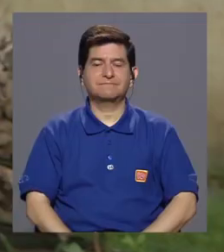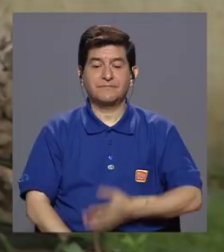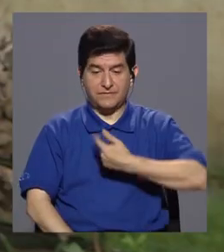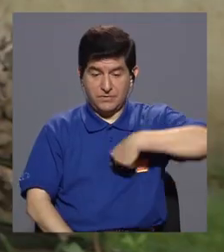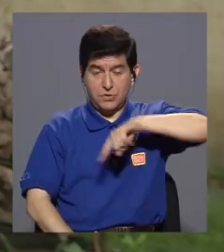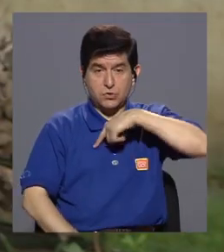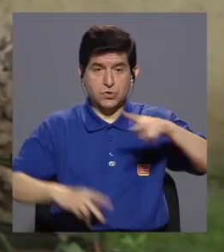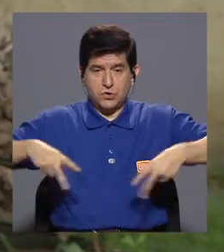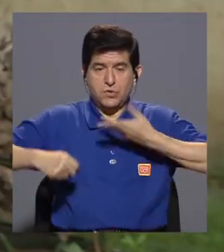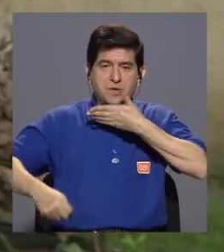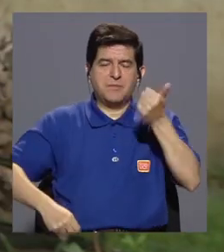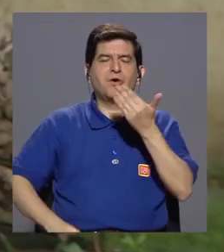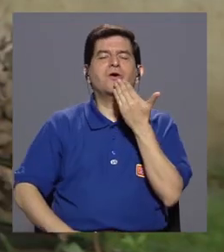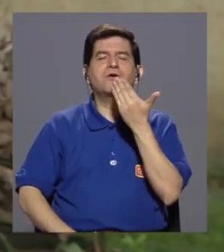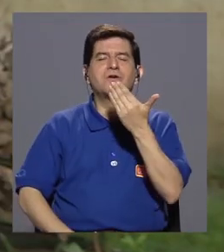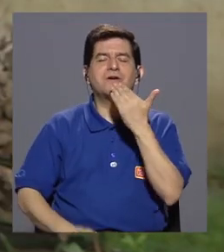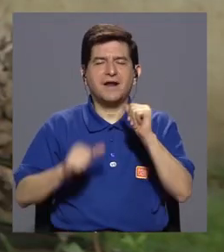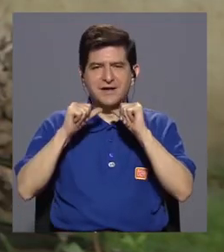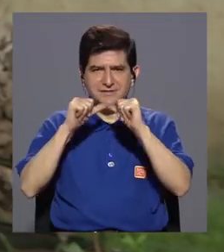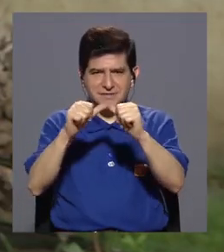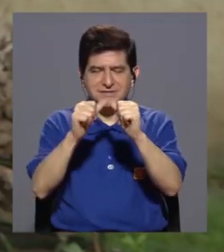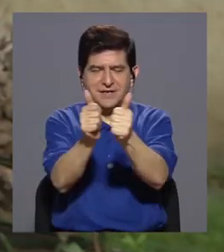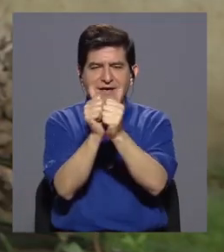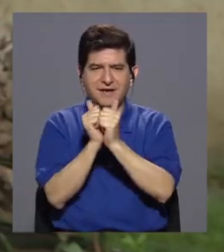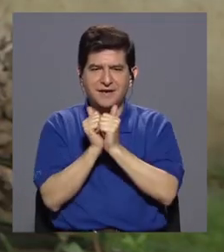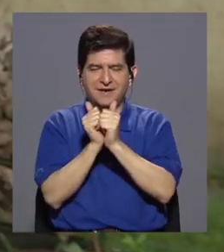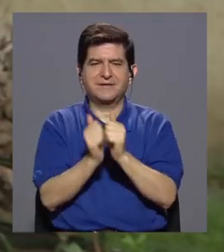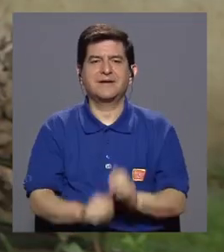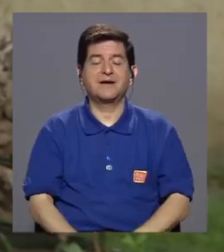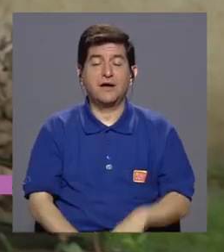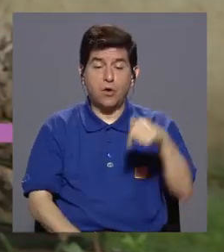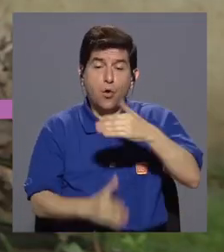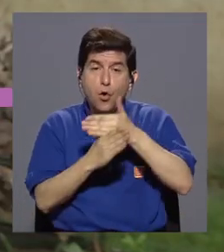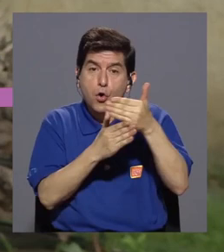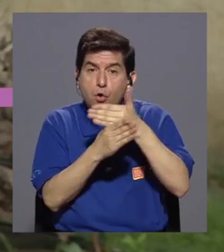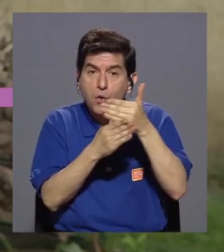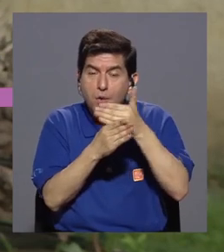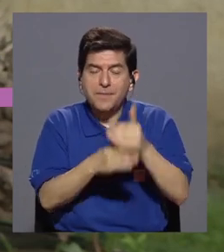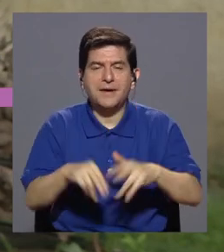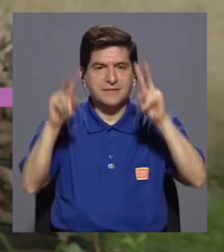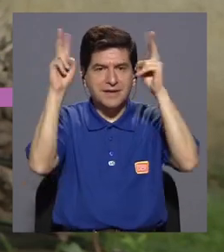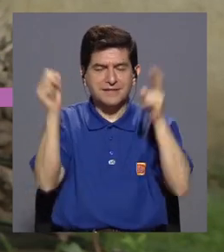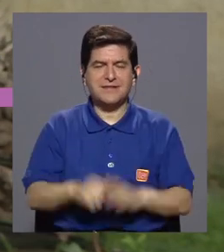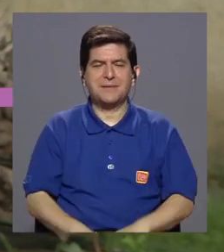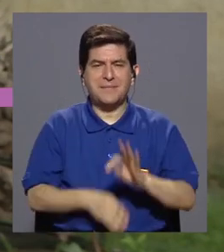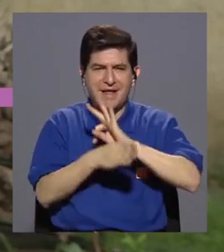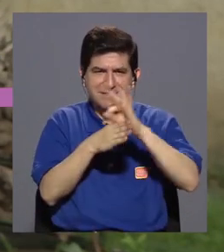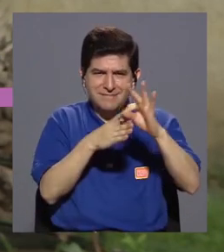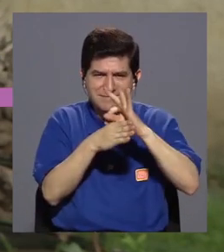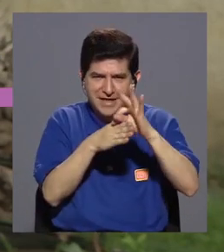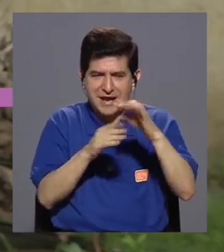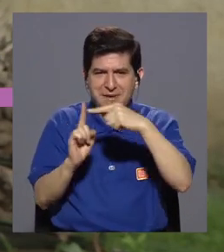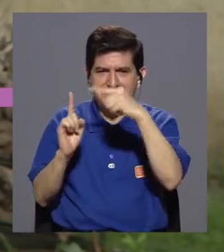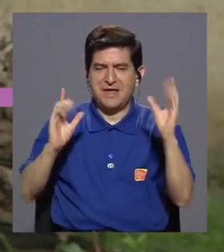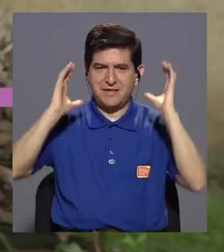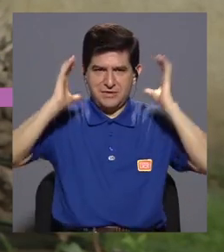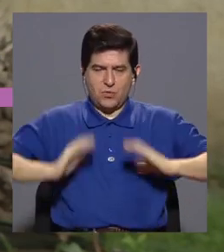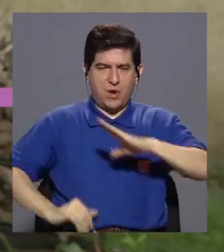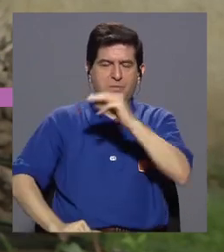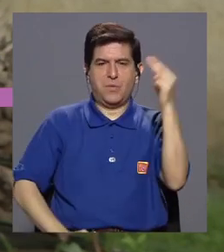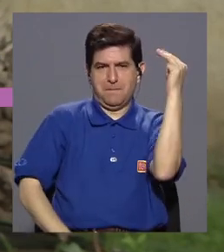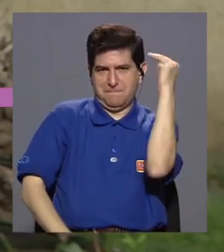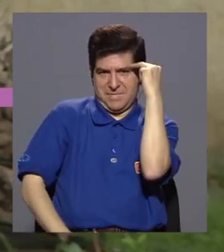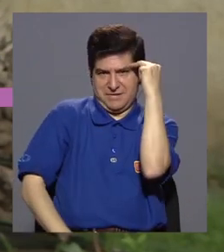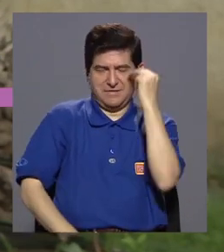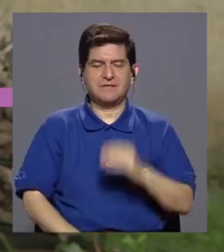Somos Vivir Mejor y muchísimas gracias por continuar con nosotros. Al día de hoy compartiendo con ustedes el tema de la terapia del cuerpo y